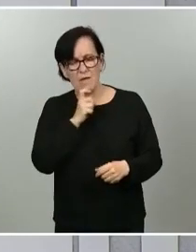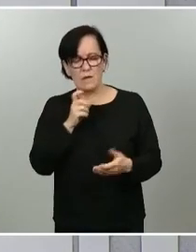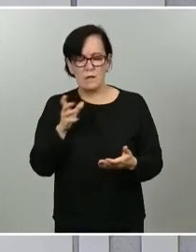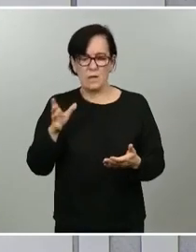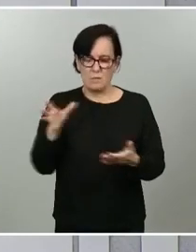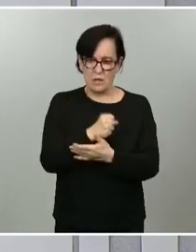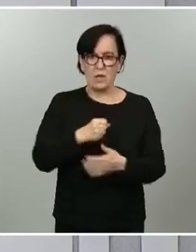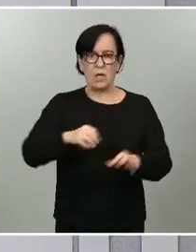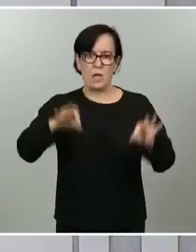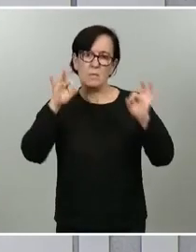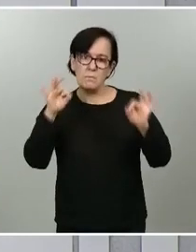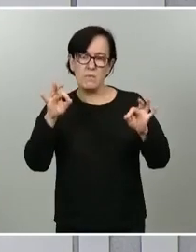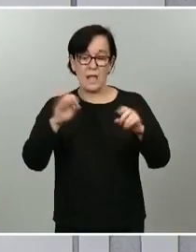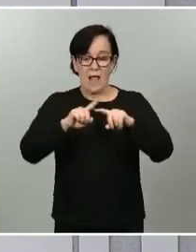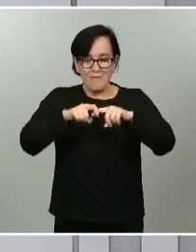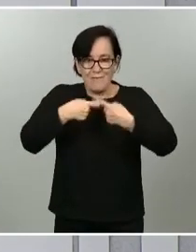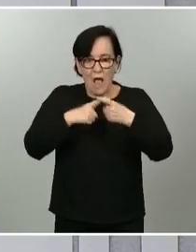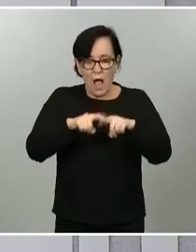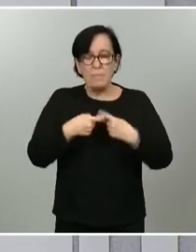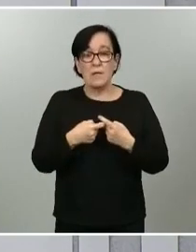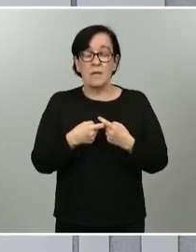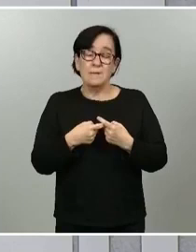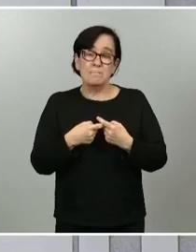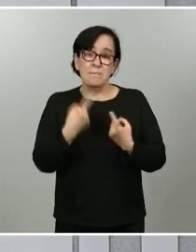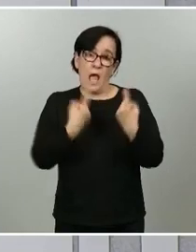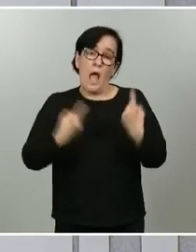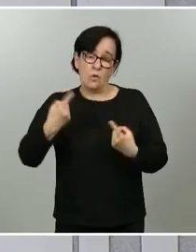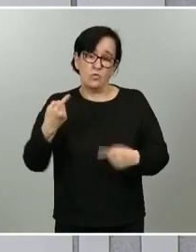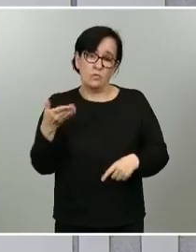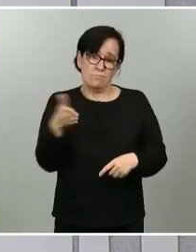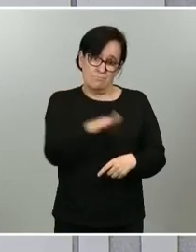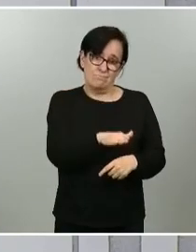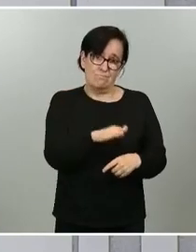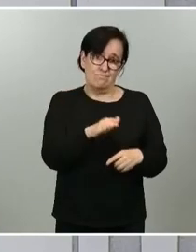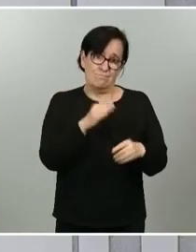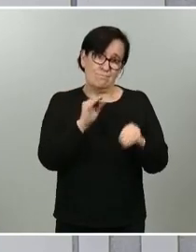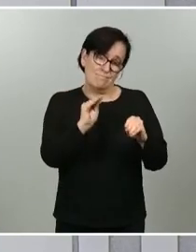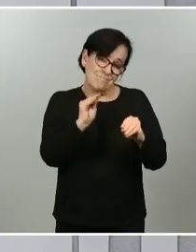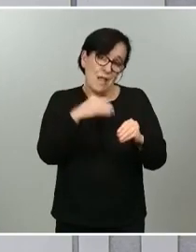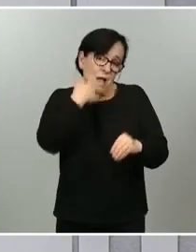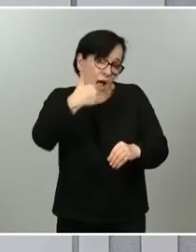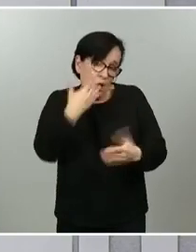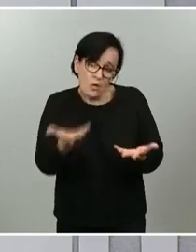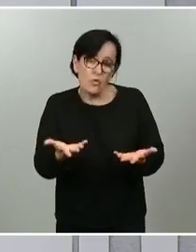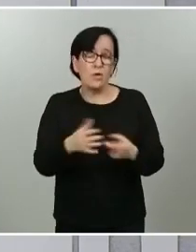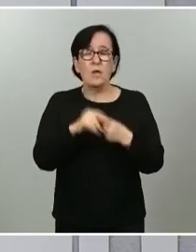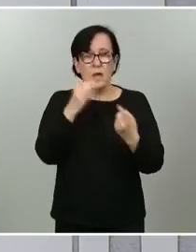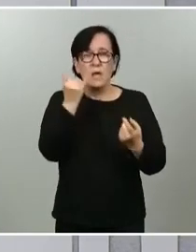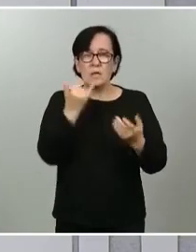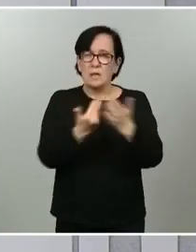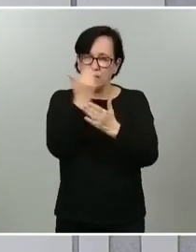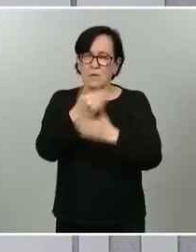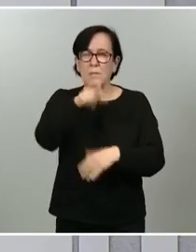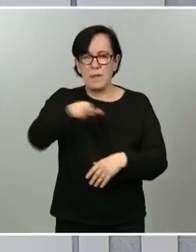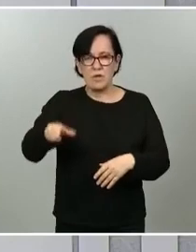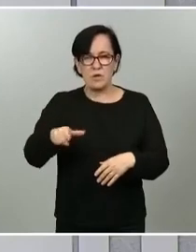especialmente para las familias que han perdido algún ser querido y que a día de hoy todavía hay muchas personas que tienen